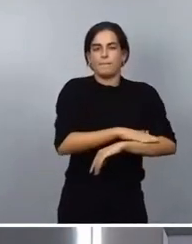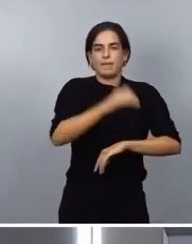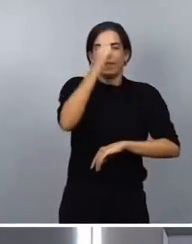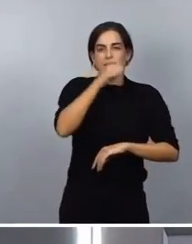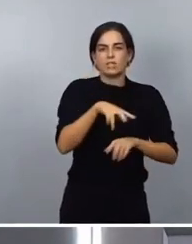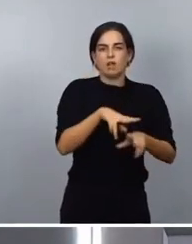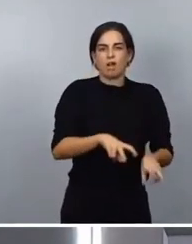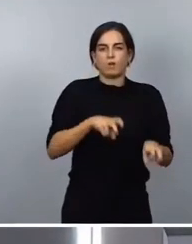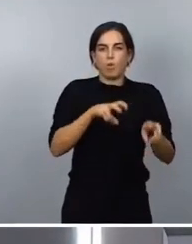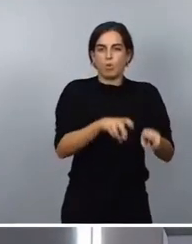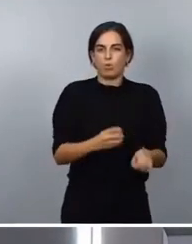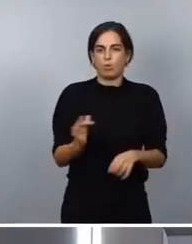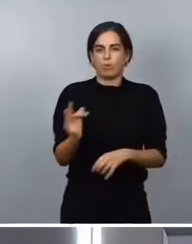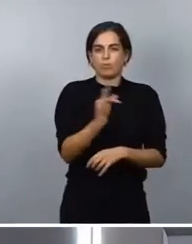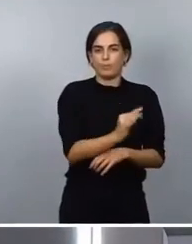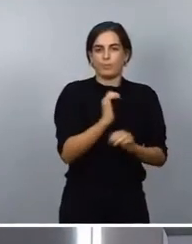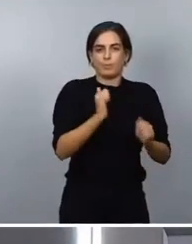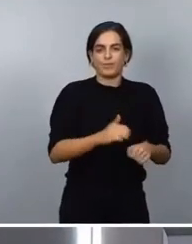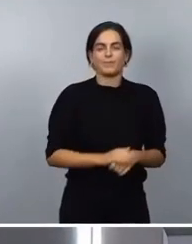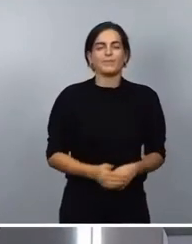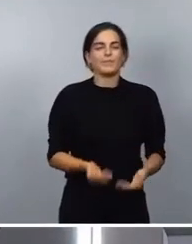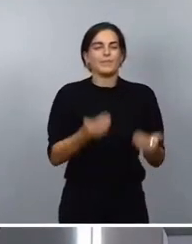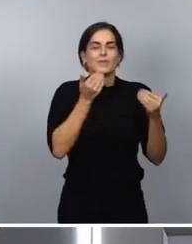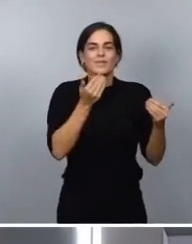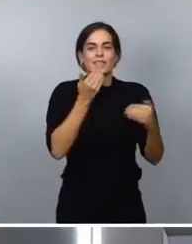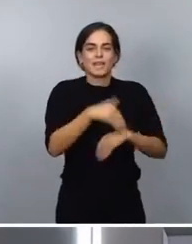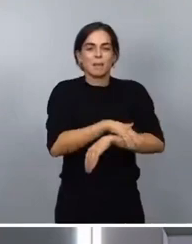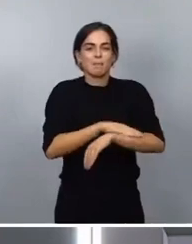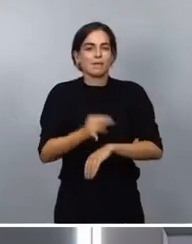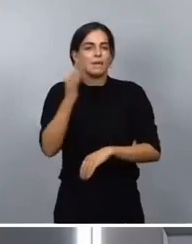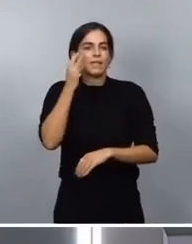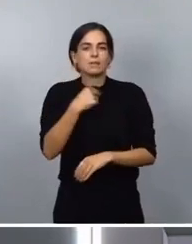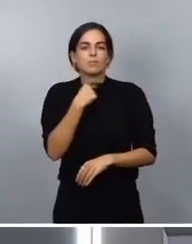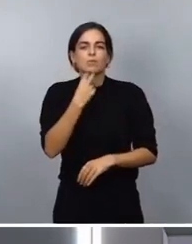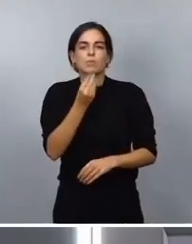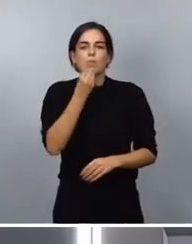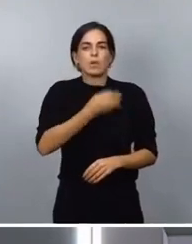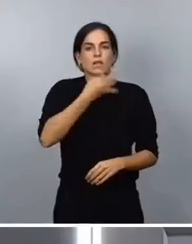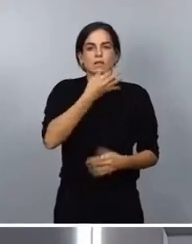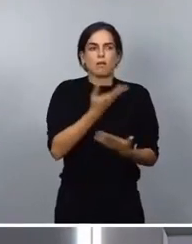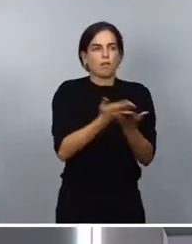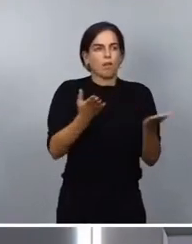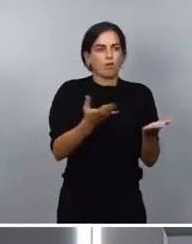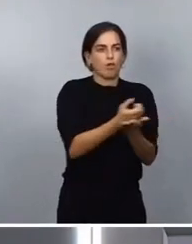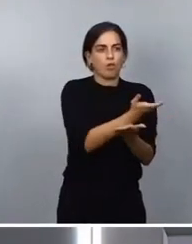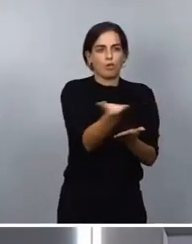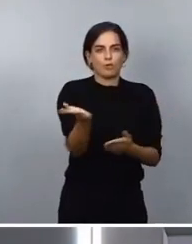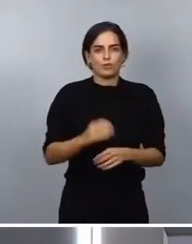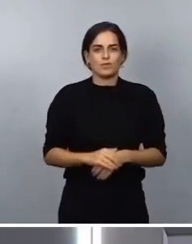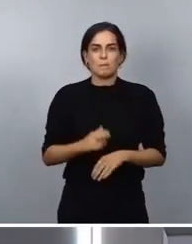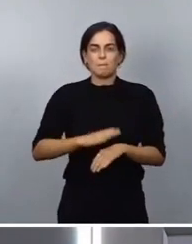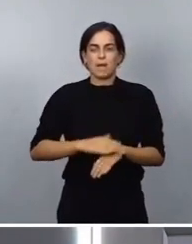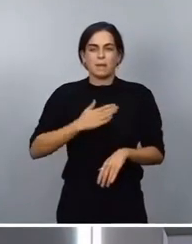Muchas gracias, ministra portavoz. Buenas tardes a todos ustedes. Es para mí un placer el poder